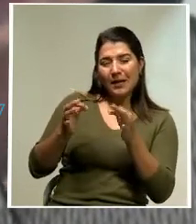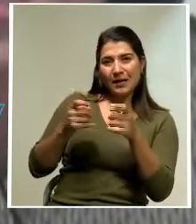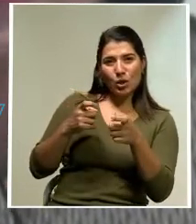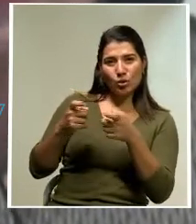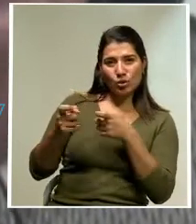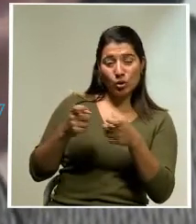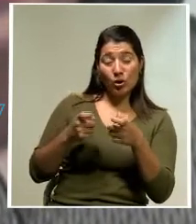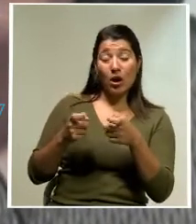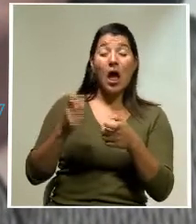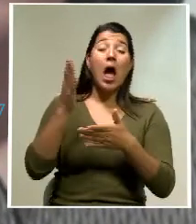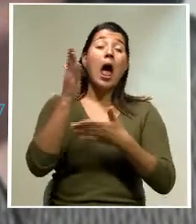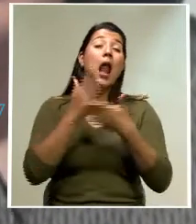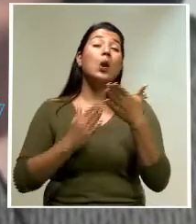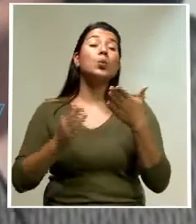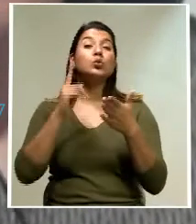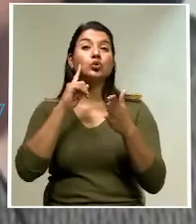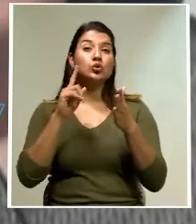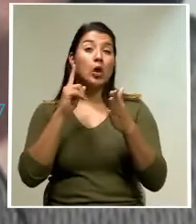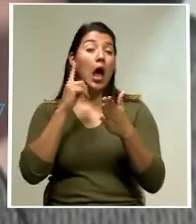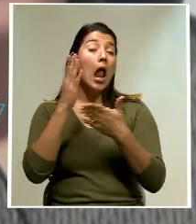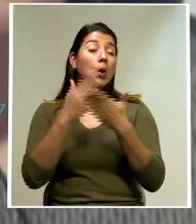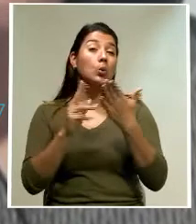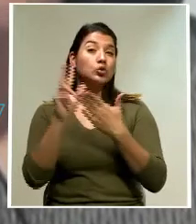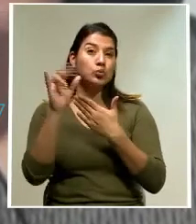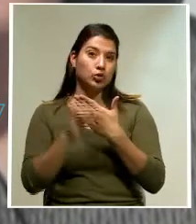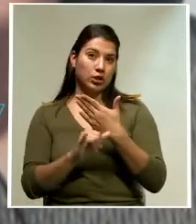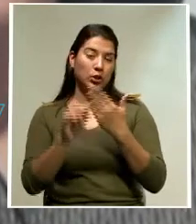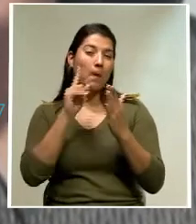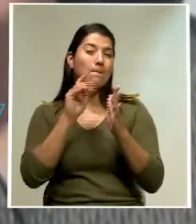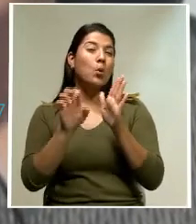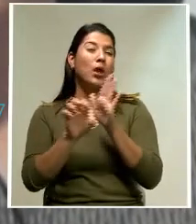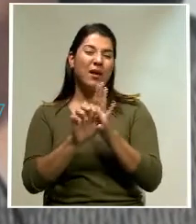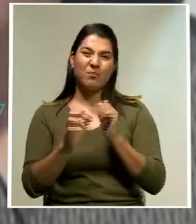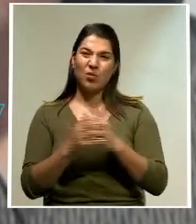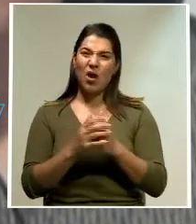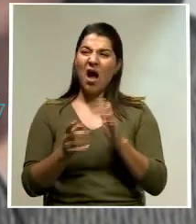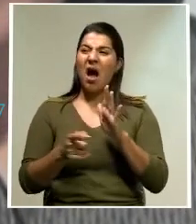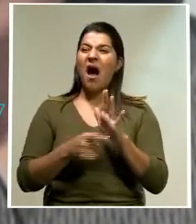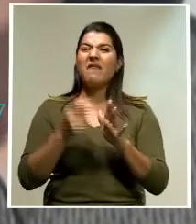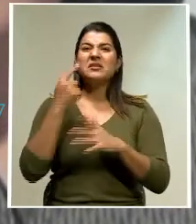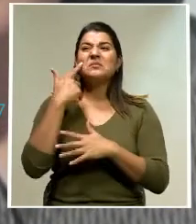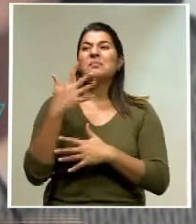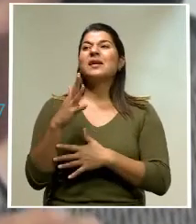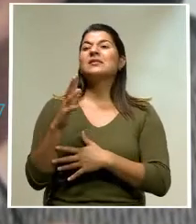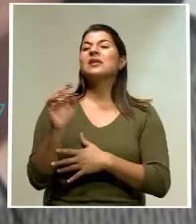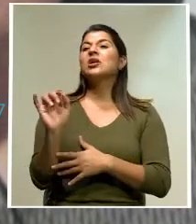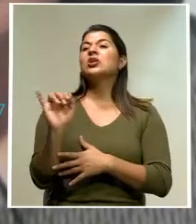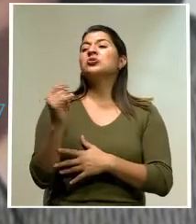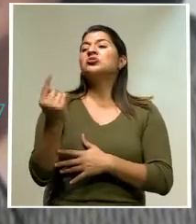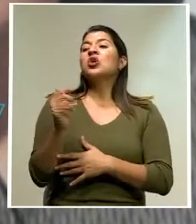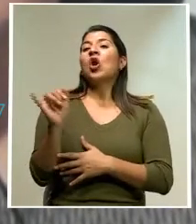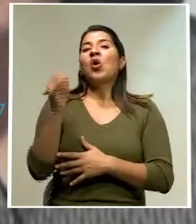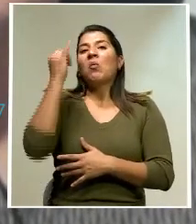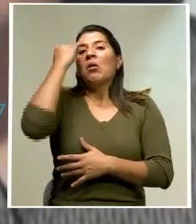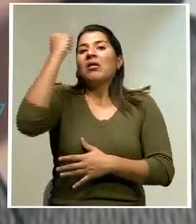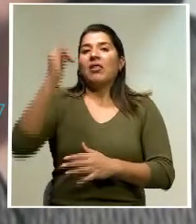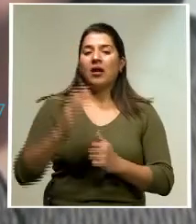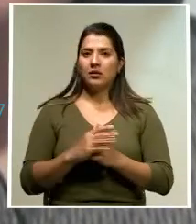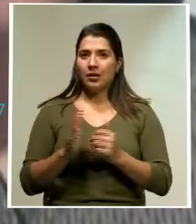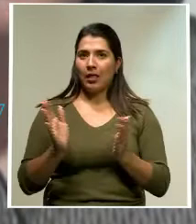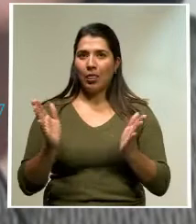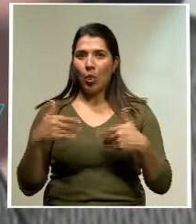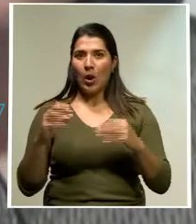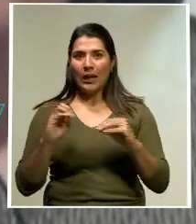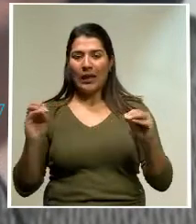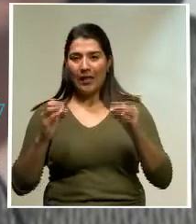proyectos, por ejemplo, que la verdad parecen ser solo como ideas y en realidad se requiere